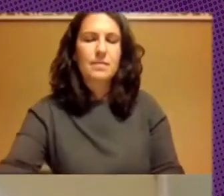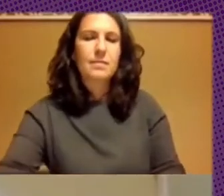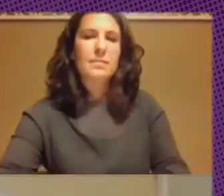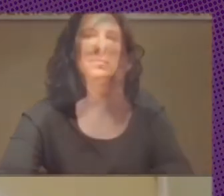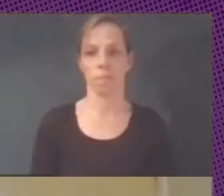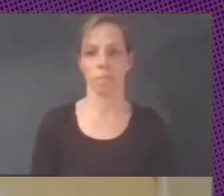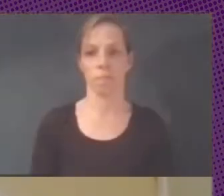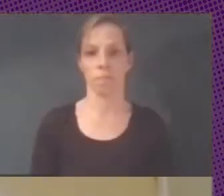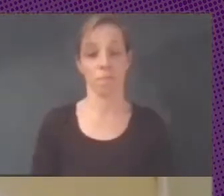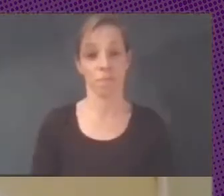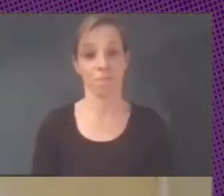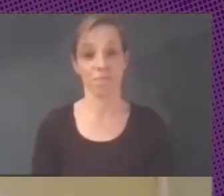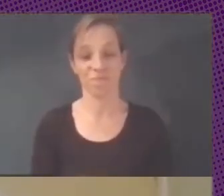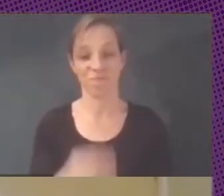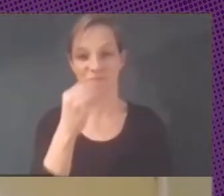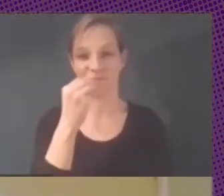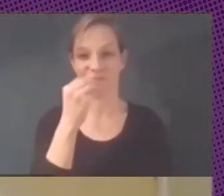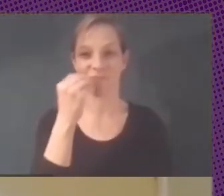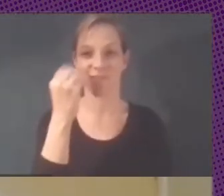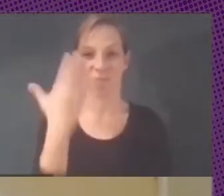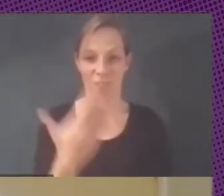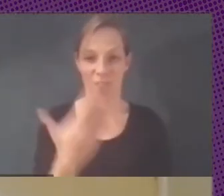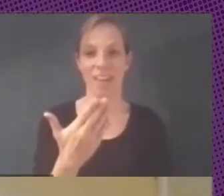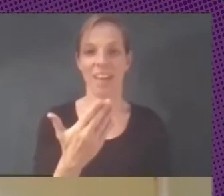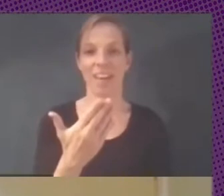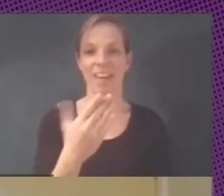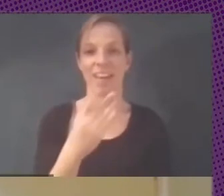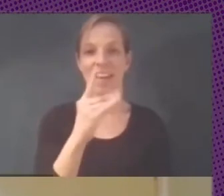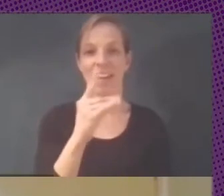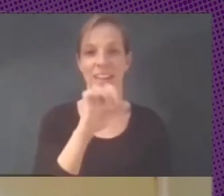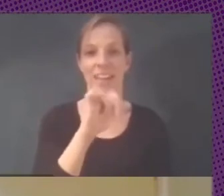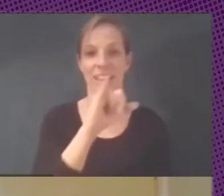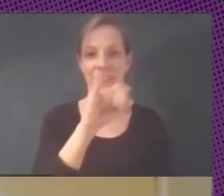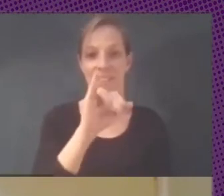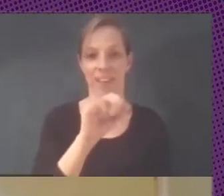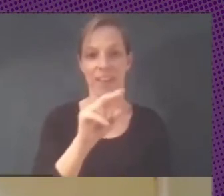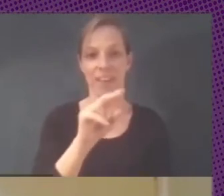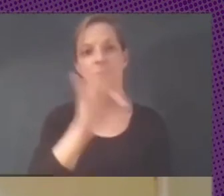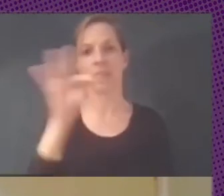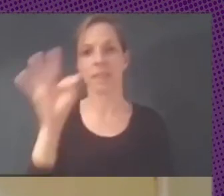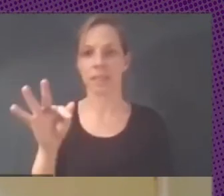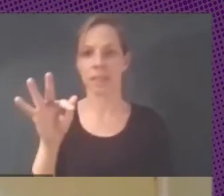muy muy bien y seguimos con la palabra de Aaron